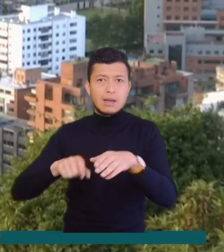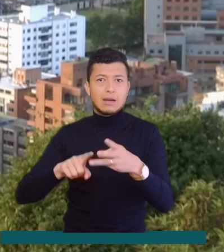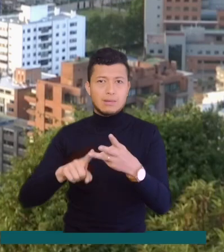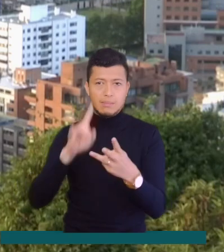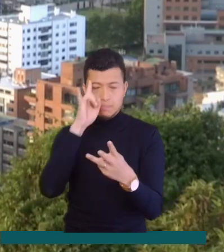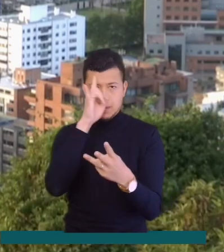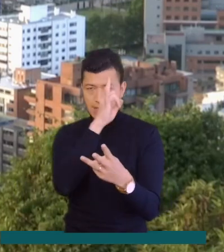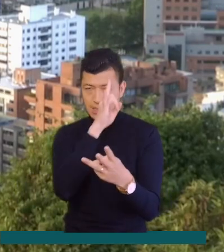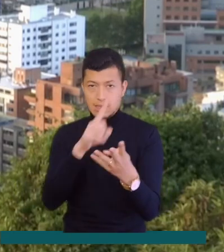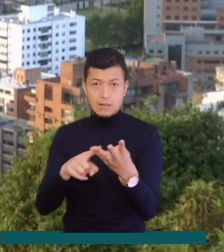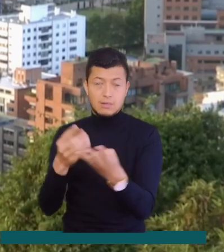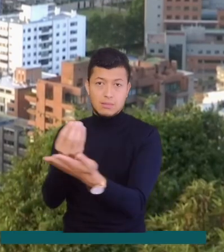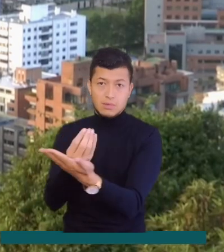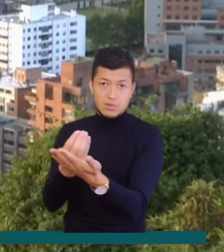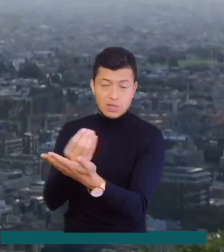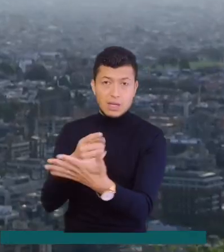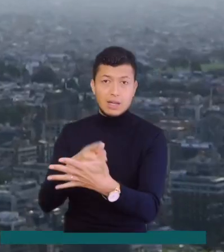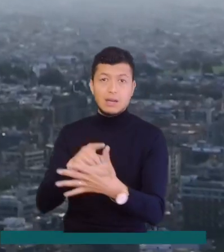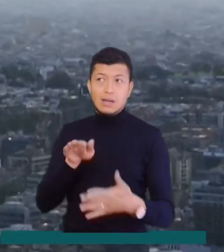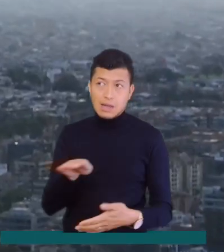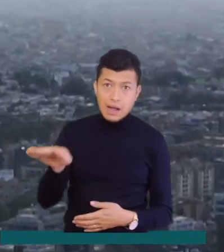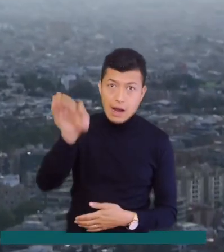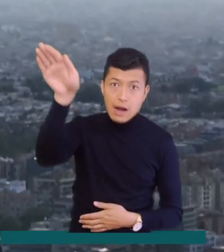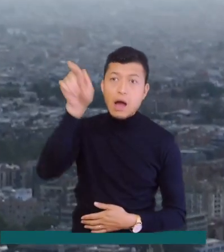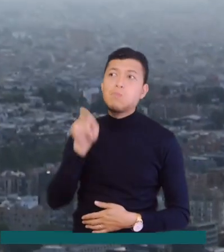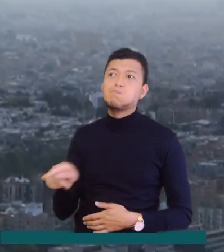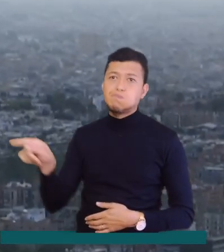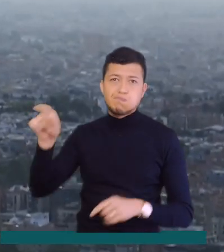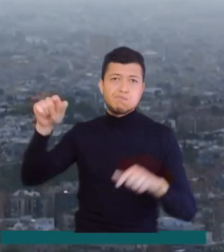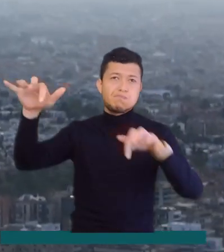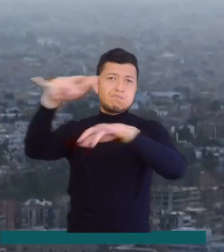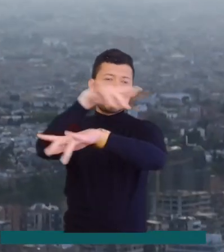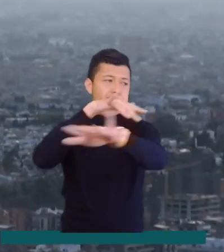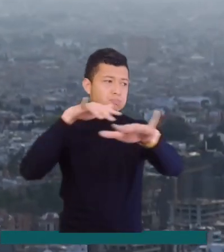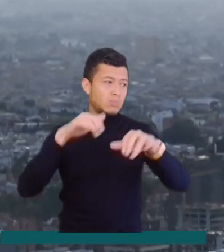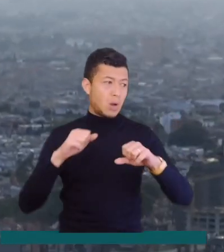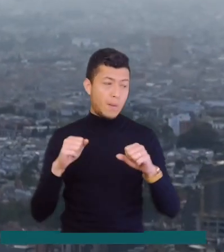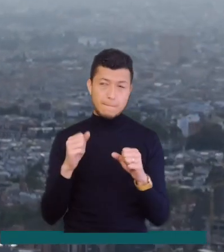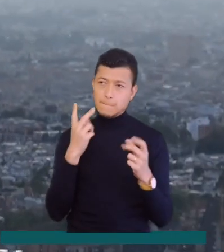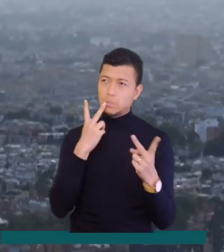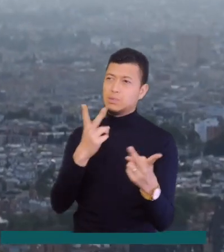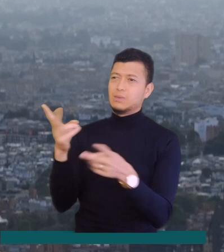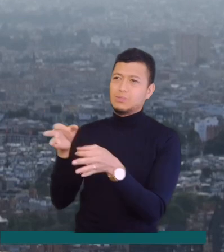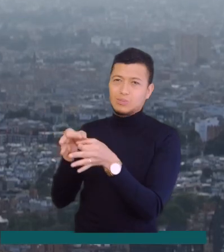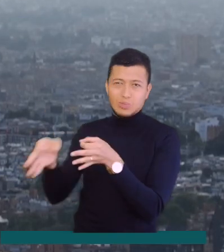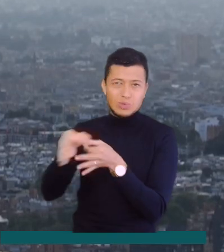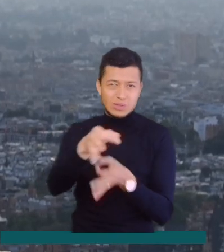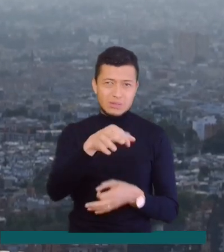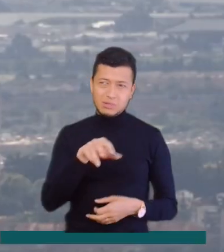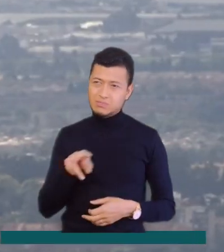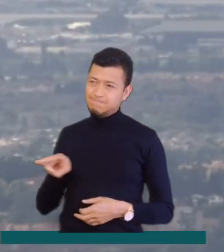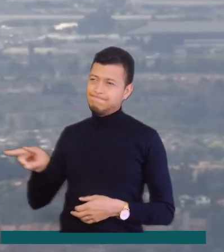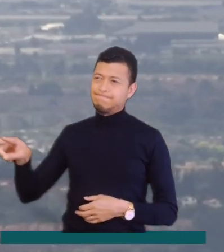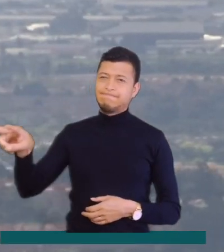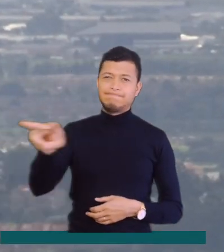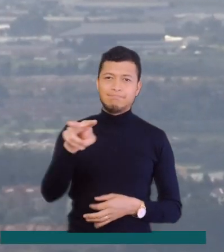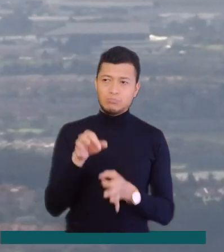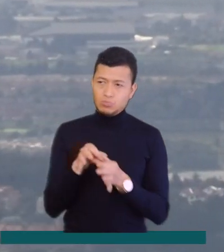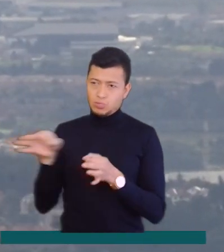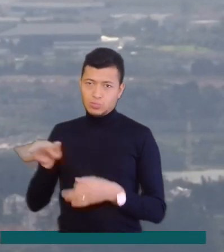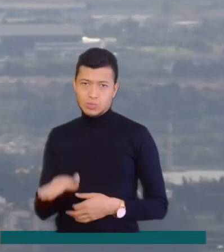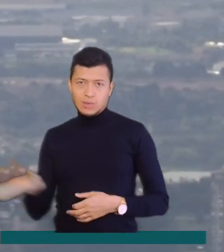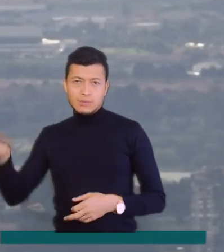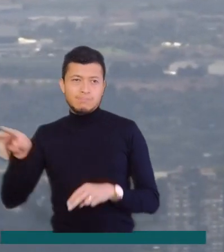Madrid, Mosquera y La Calera. Este es el panorama que se ve de Bogotá y los municipios del occidente desde el